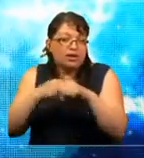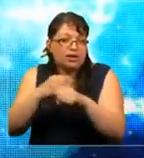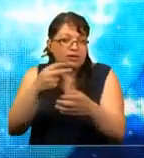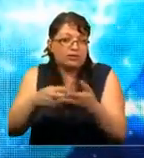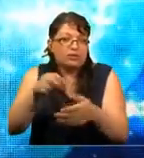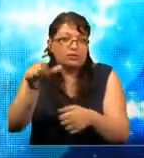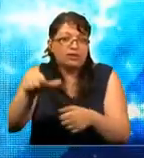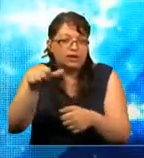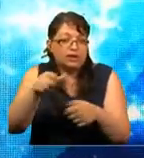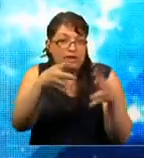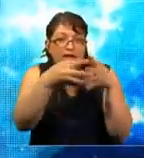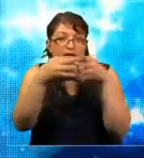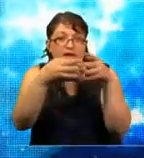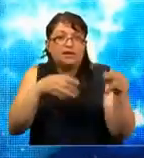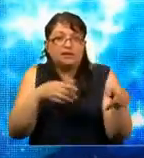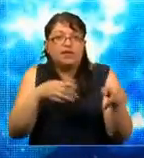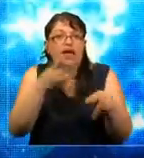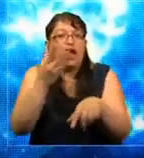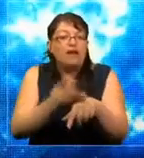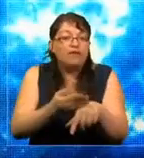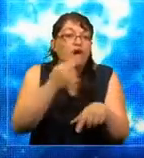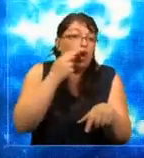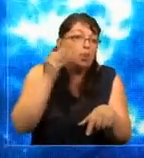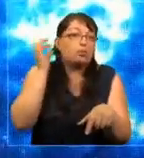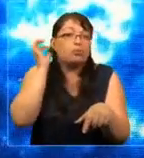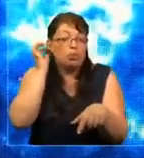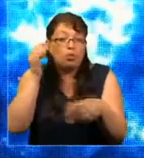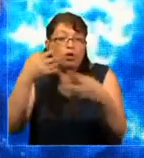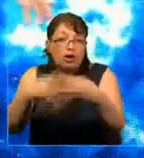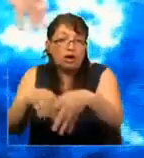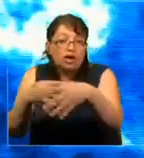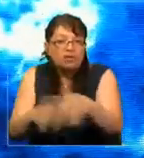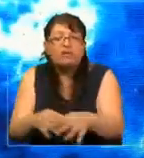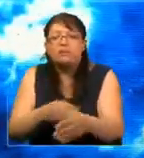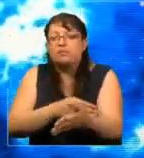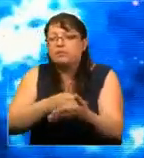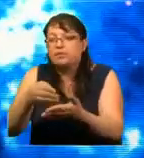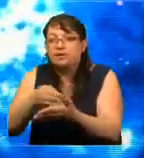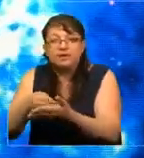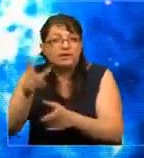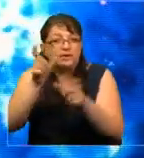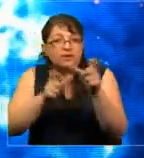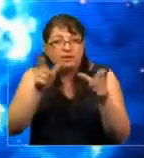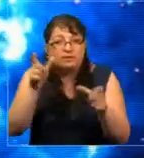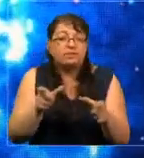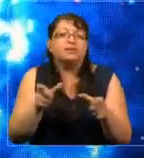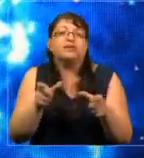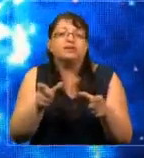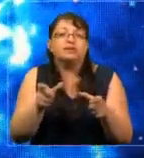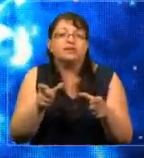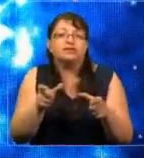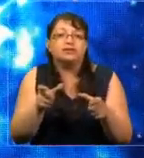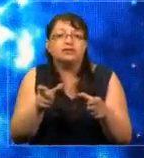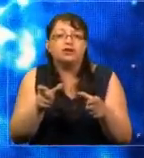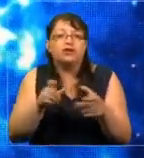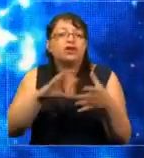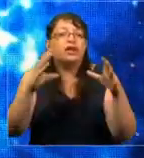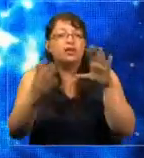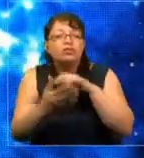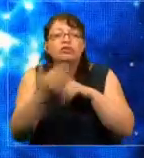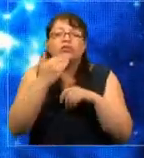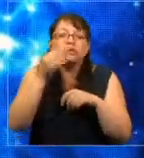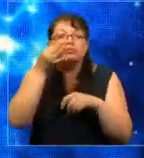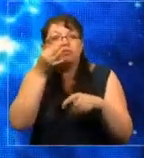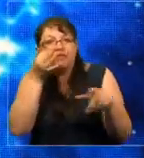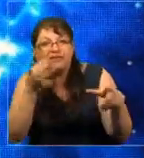en Estados Unidos, habían hombres y mujeres en esta marcha, millones de personas alrededor del mundo siguiendo esta